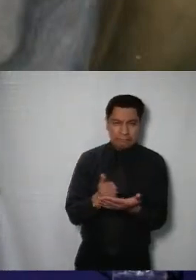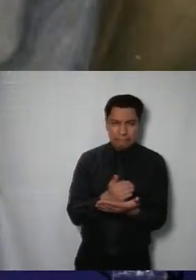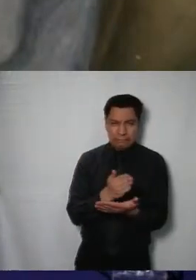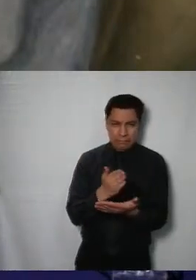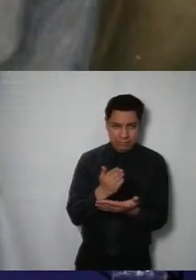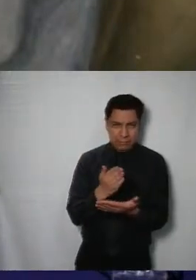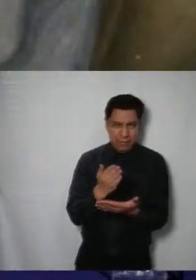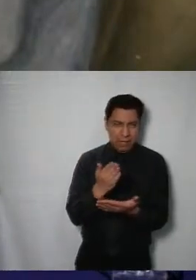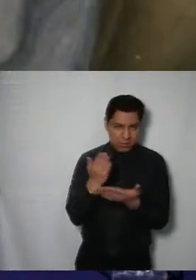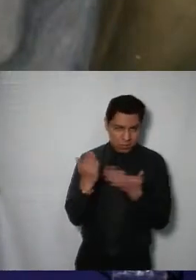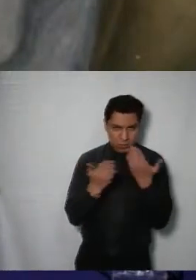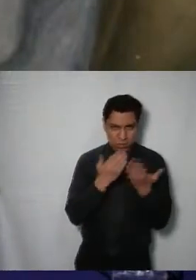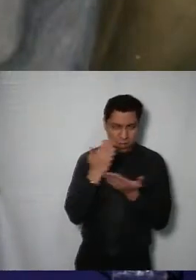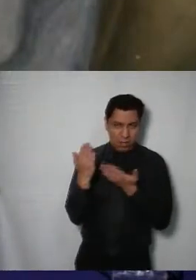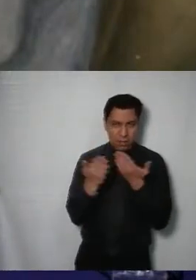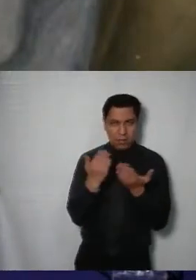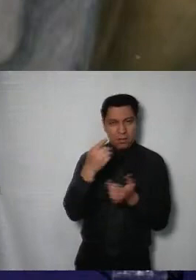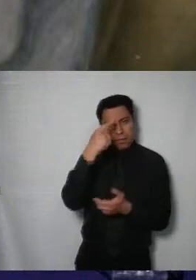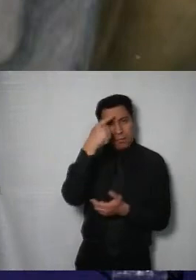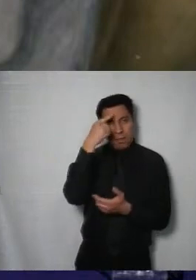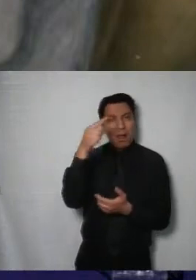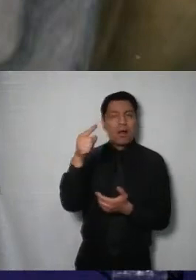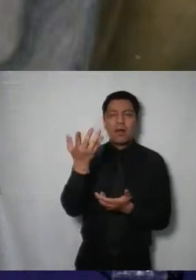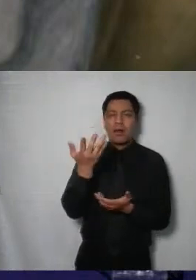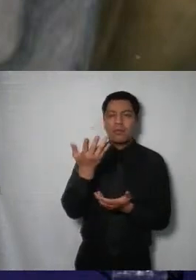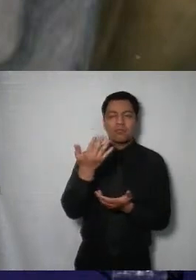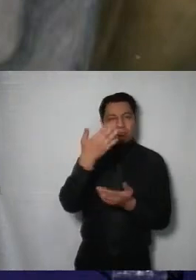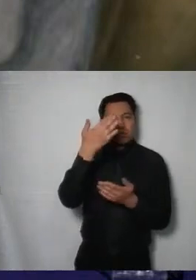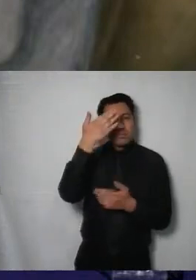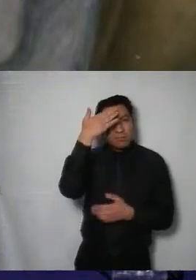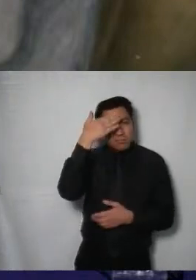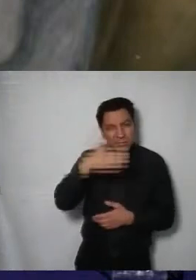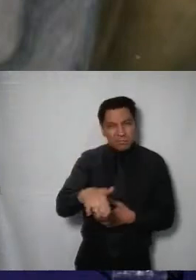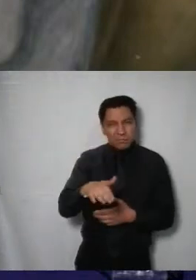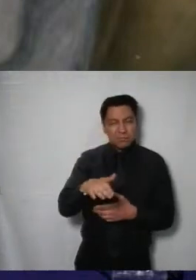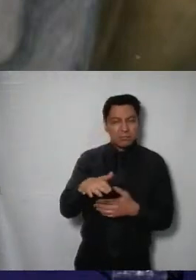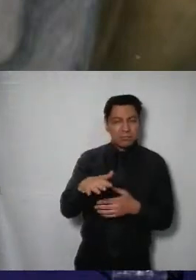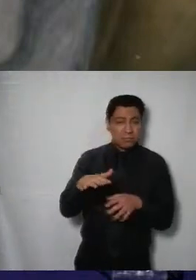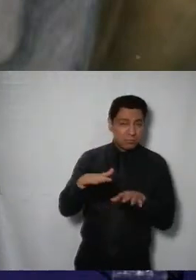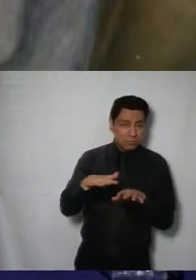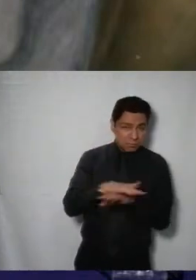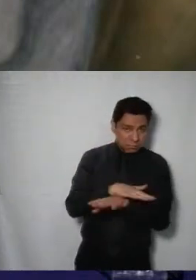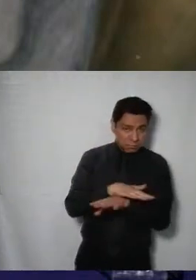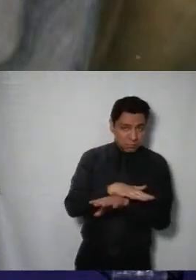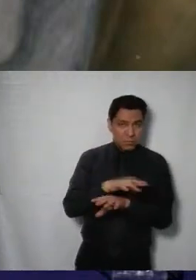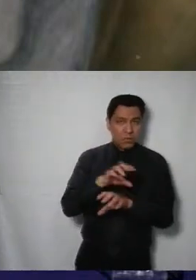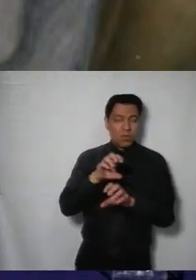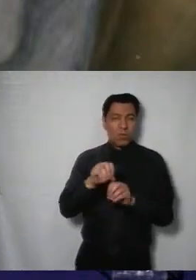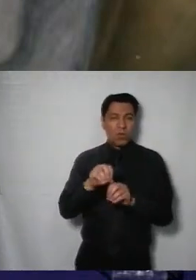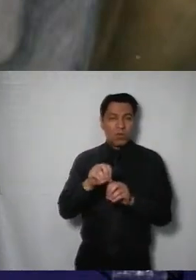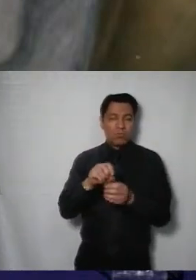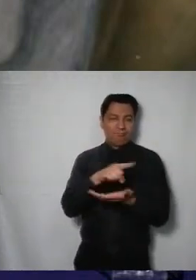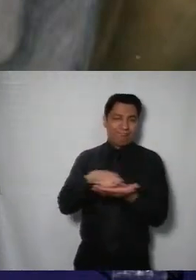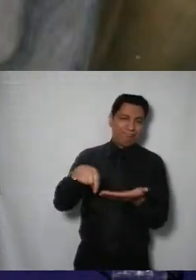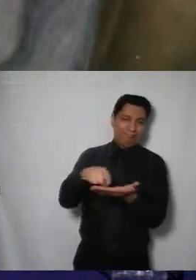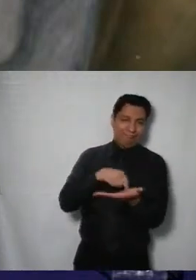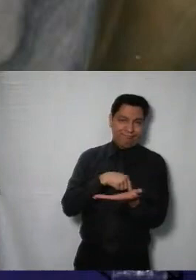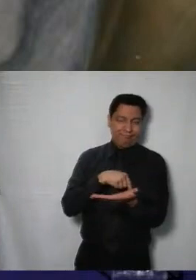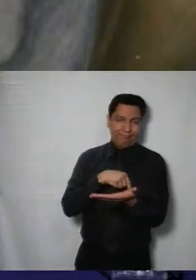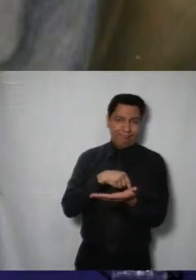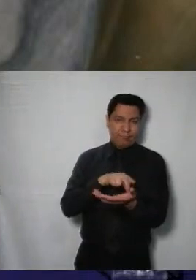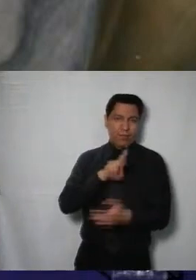que se encuentra en el expediente para saber si de el estudio que se realice se pueda modificar revocar la propia